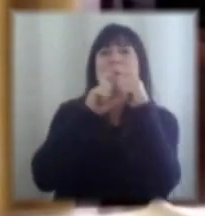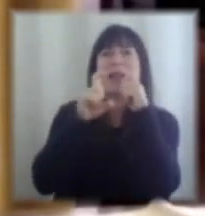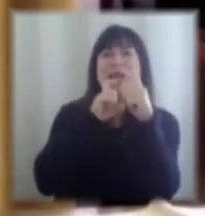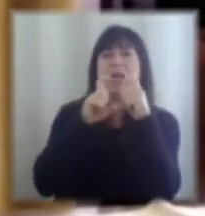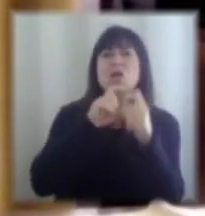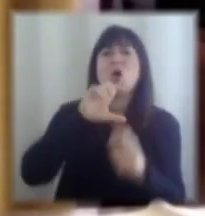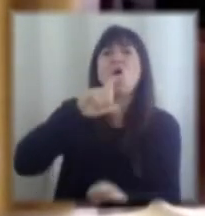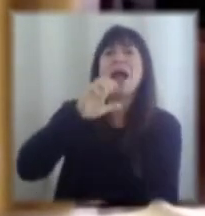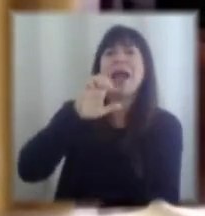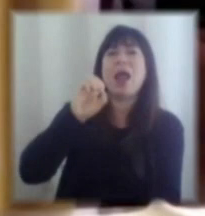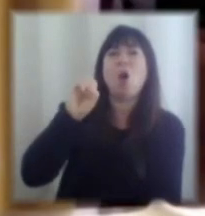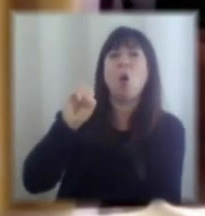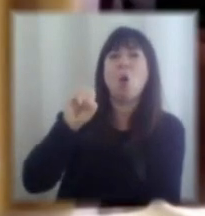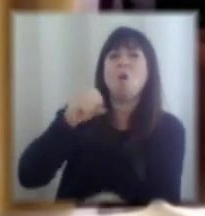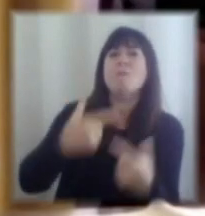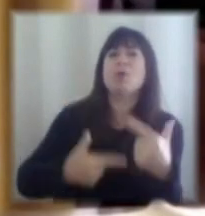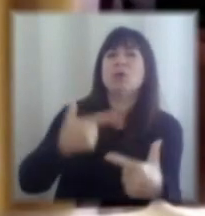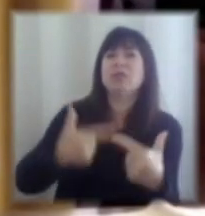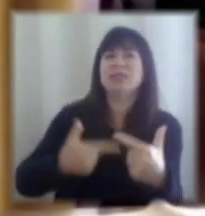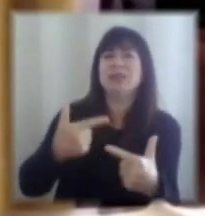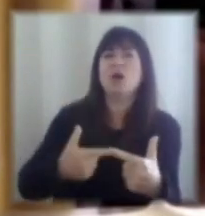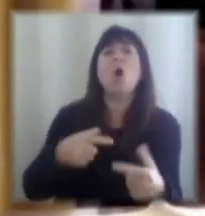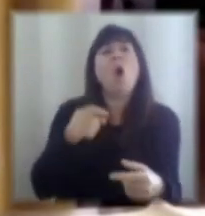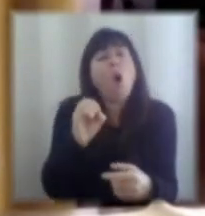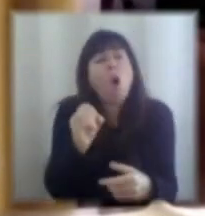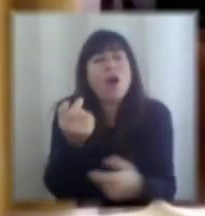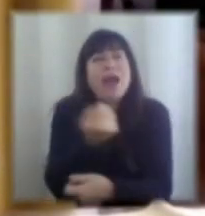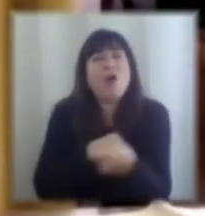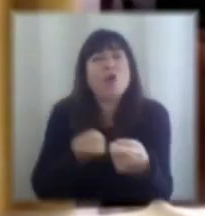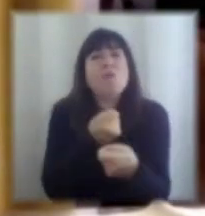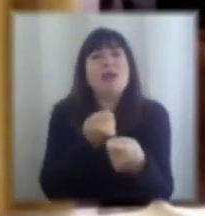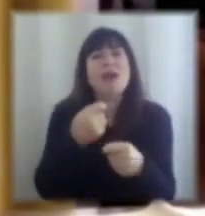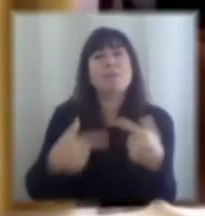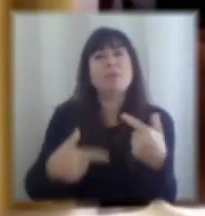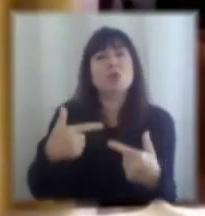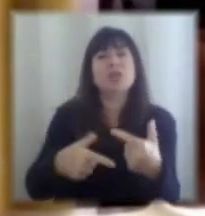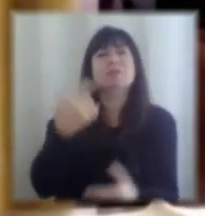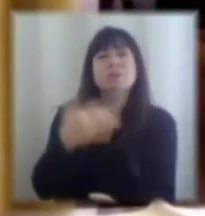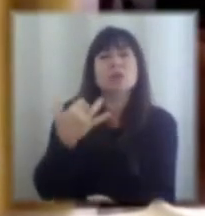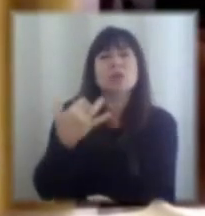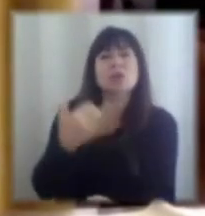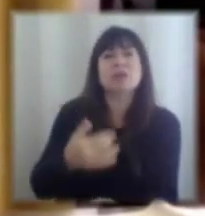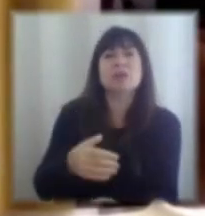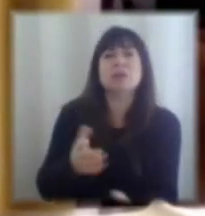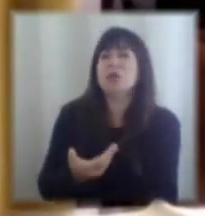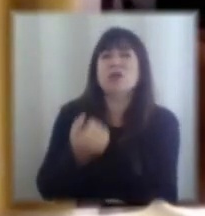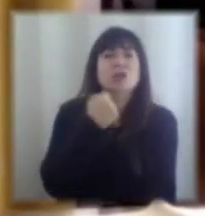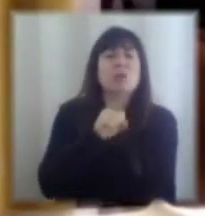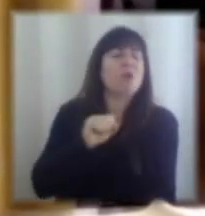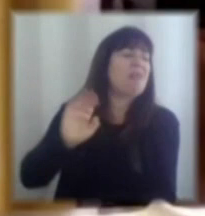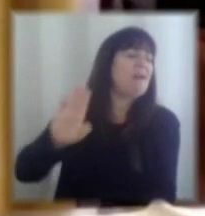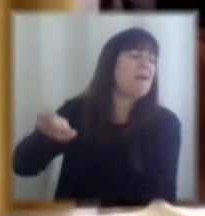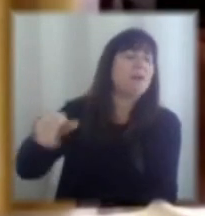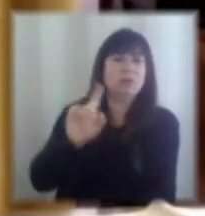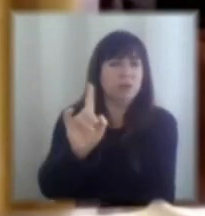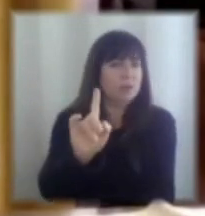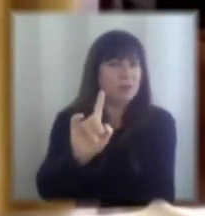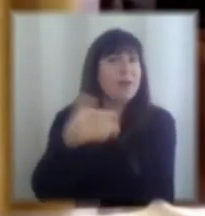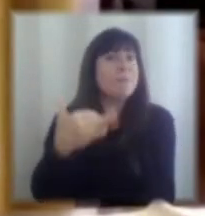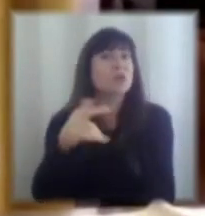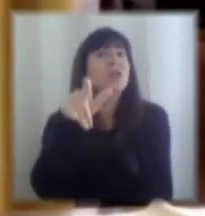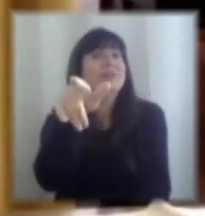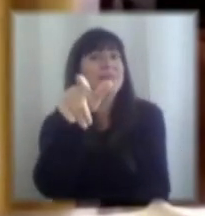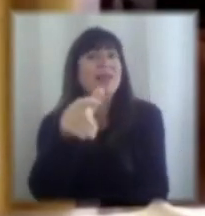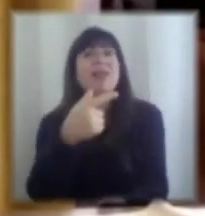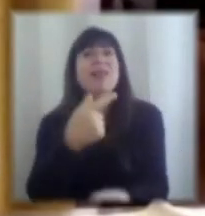geopolítico o economía política más bien relevante que no hay que despreciar y ojalá los distintos países